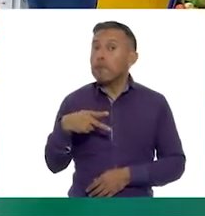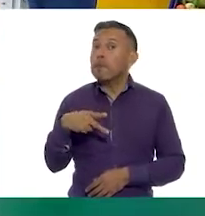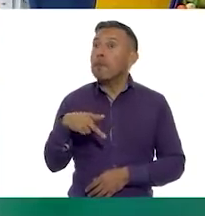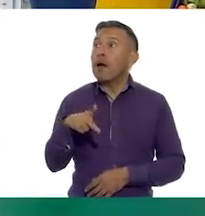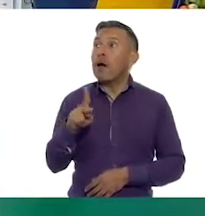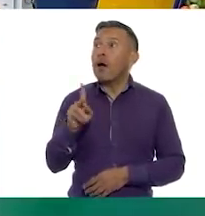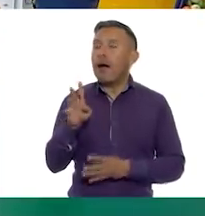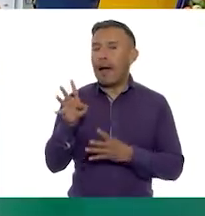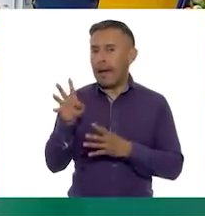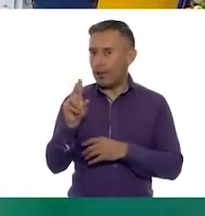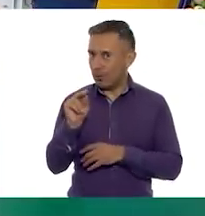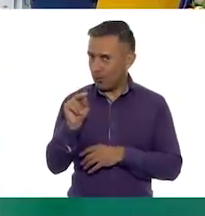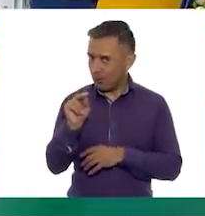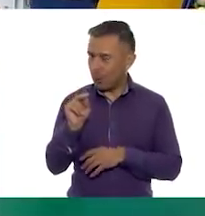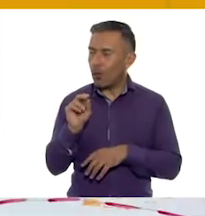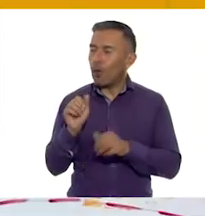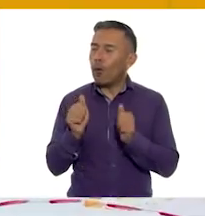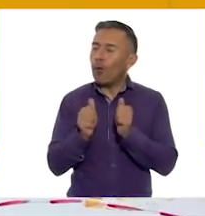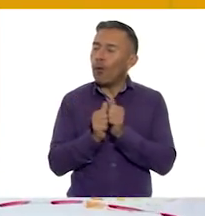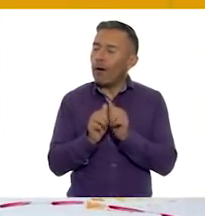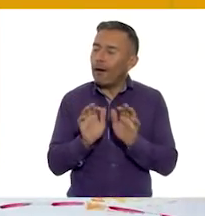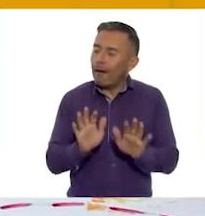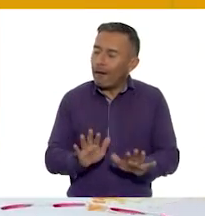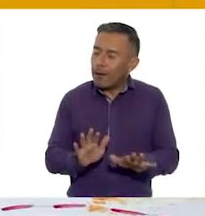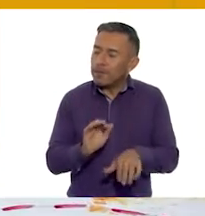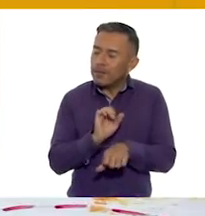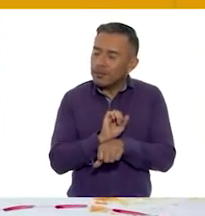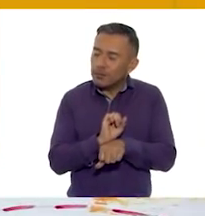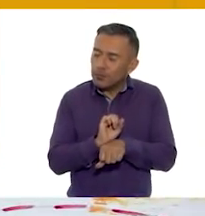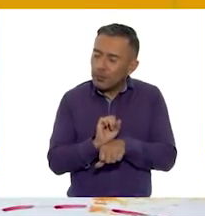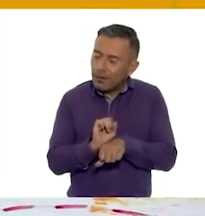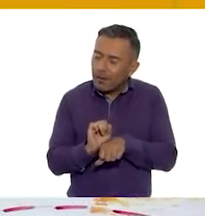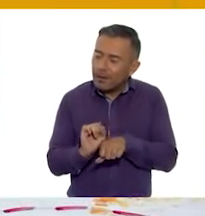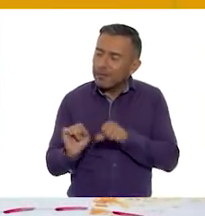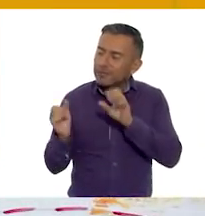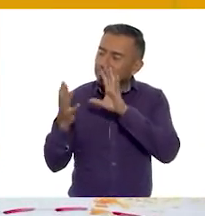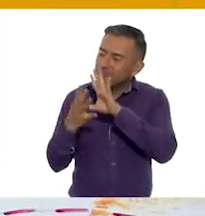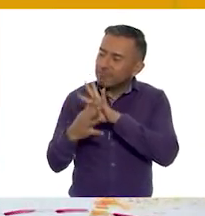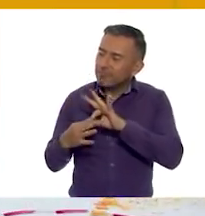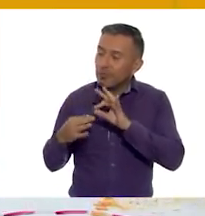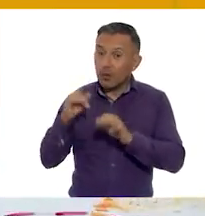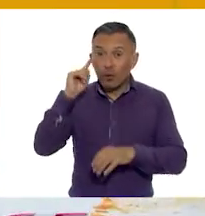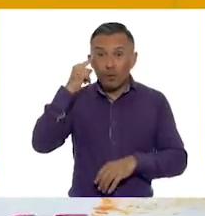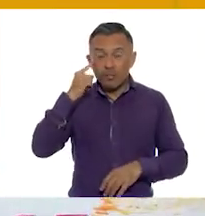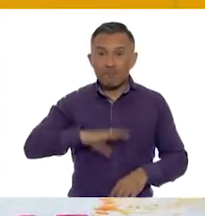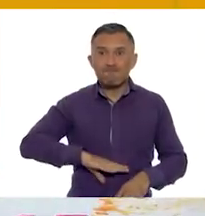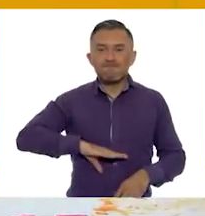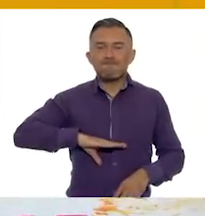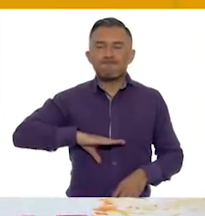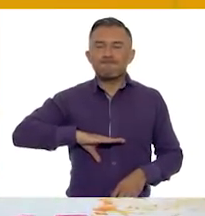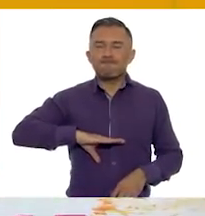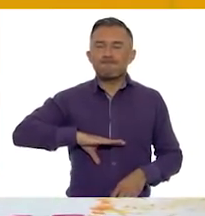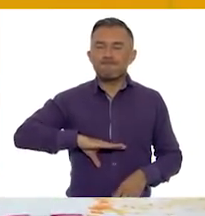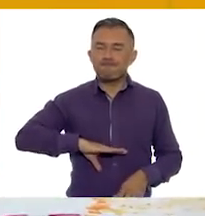aquí. De una forma... ¡Ay, tranquila! Sin enojarme. De verdad lo prometo. Bueno,